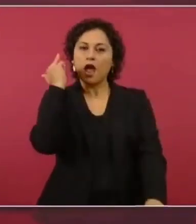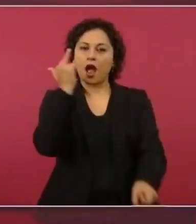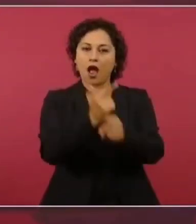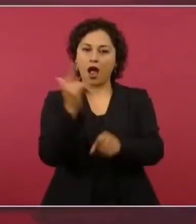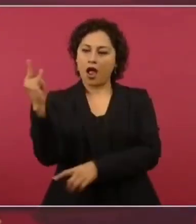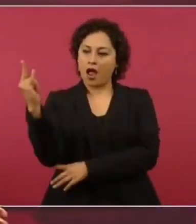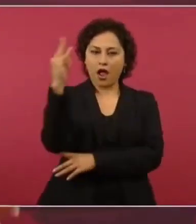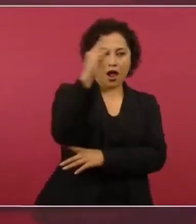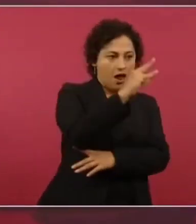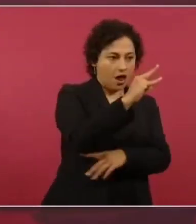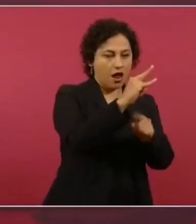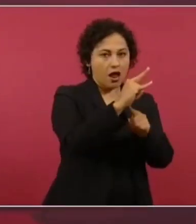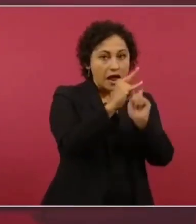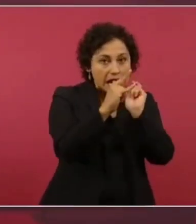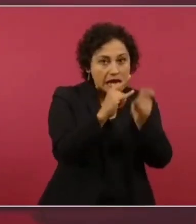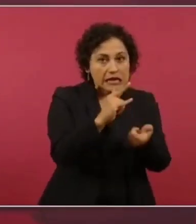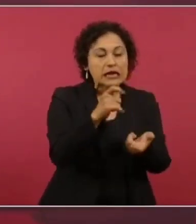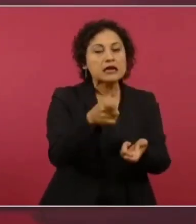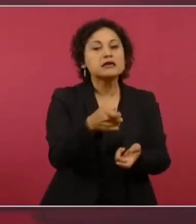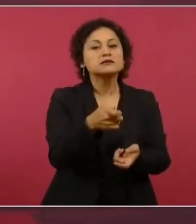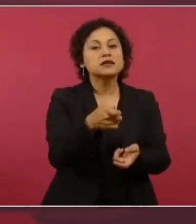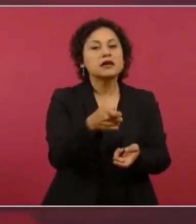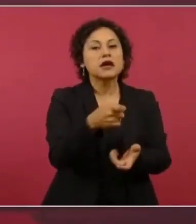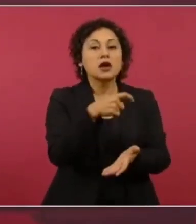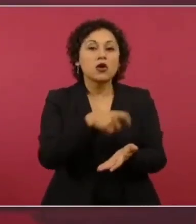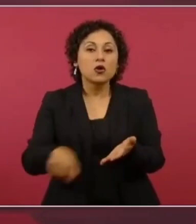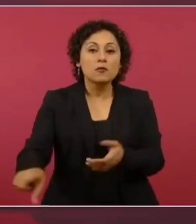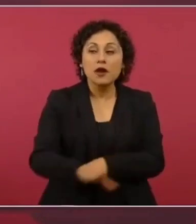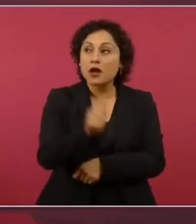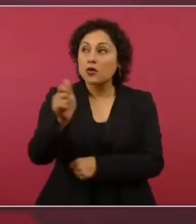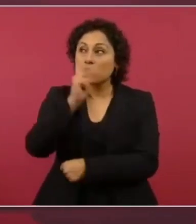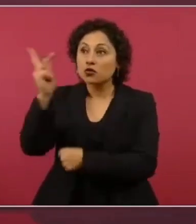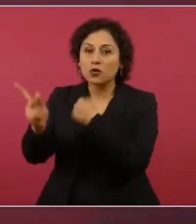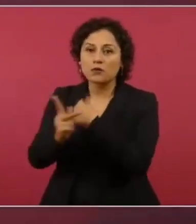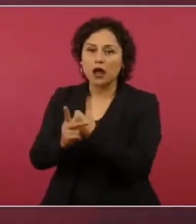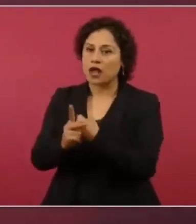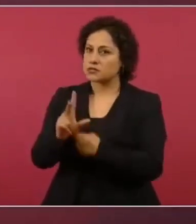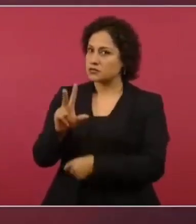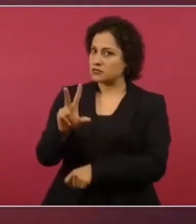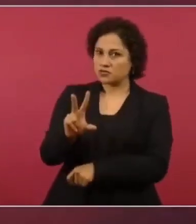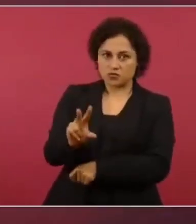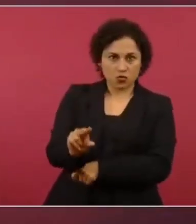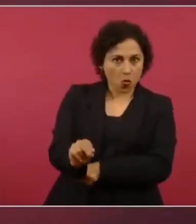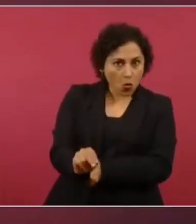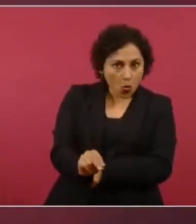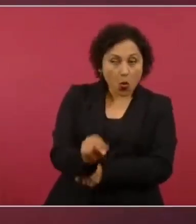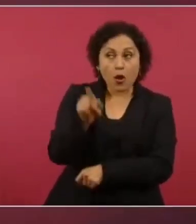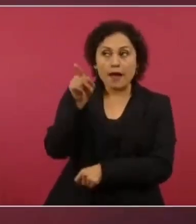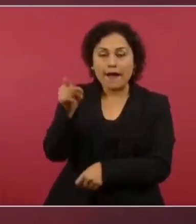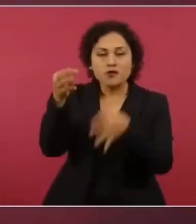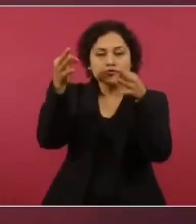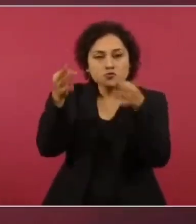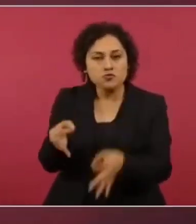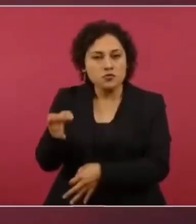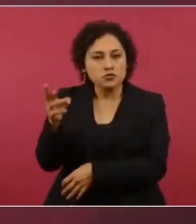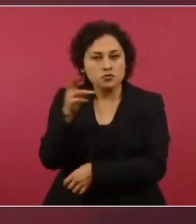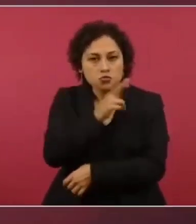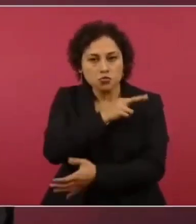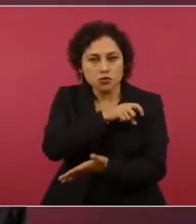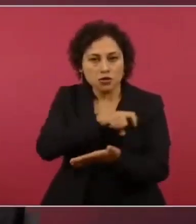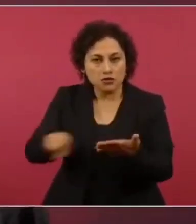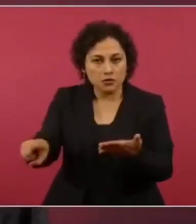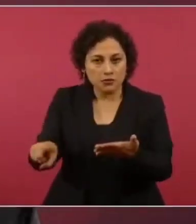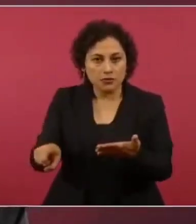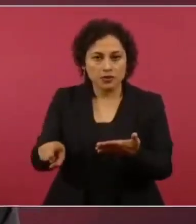por un desconocido de Tayikistán, sino por Rusia. Y continúa,